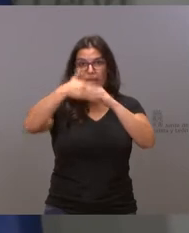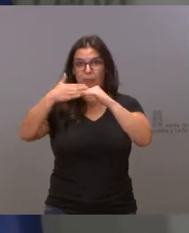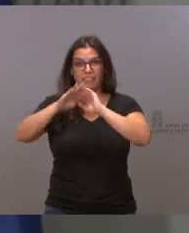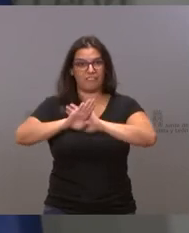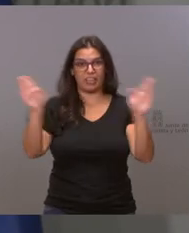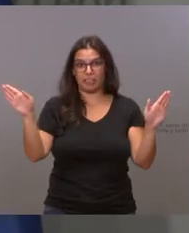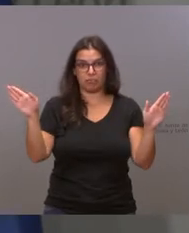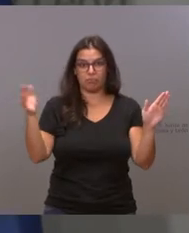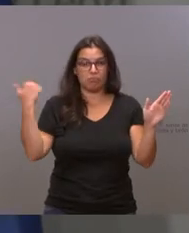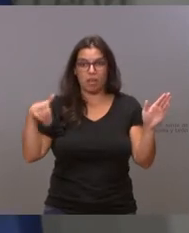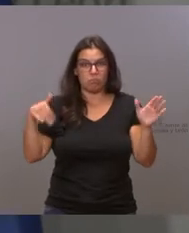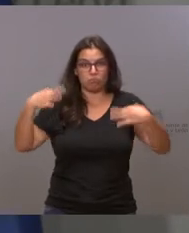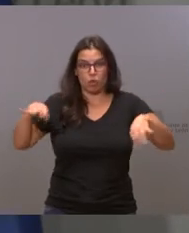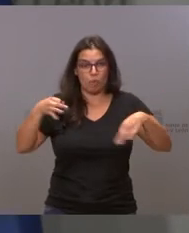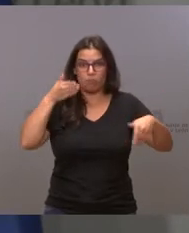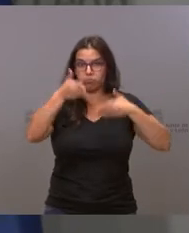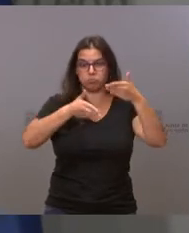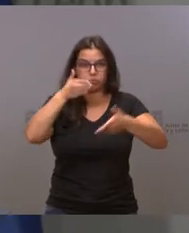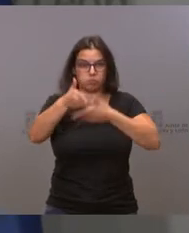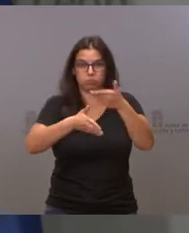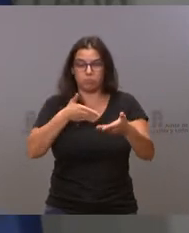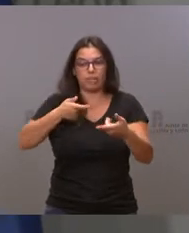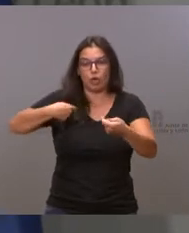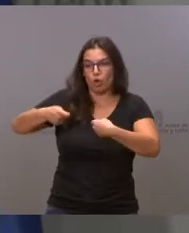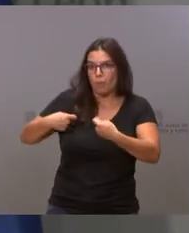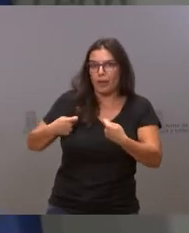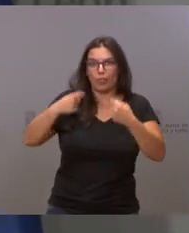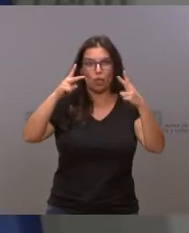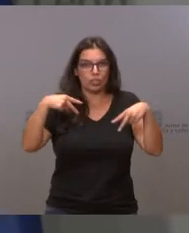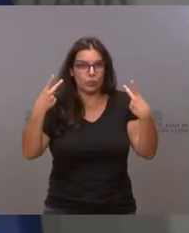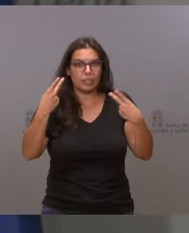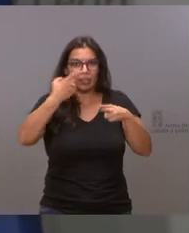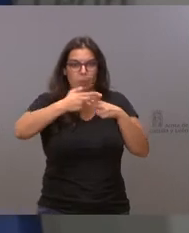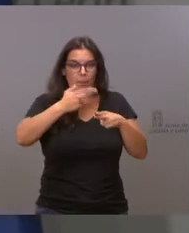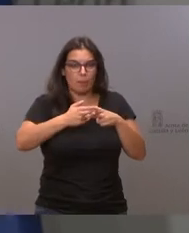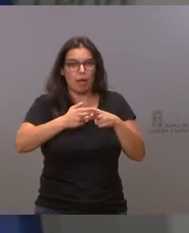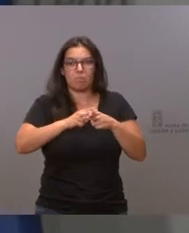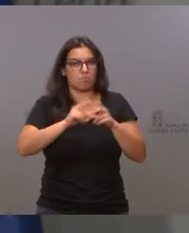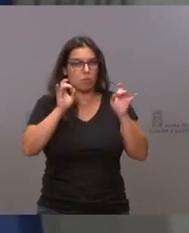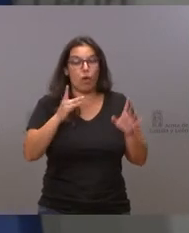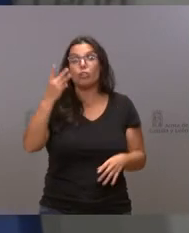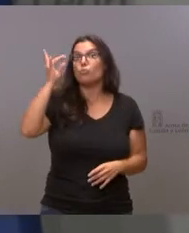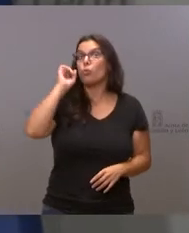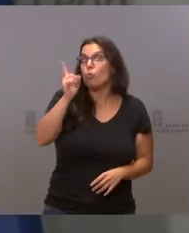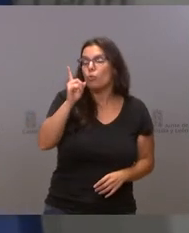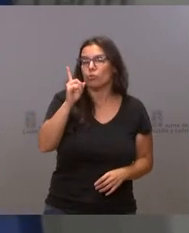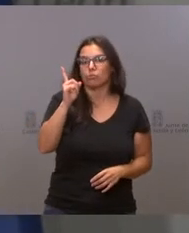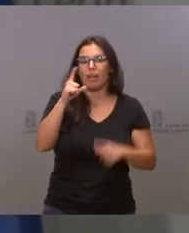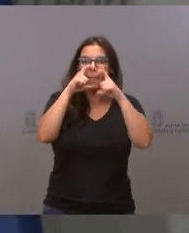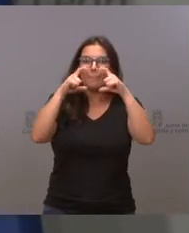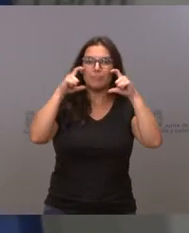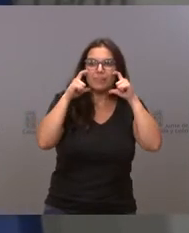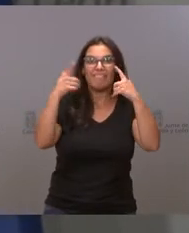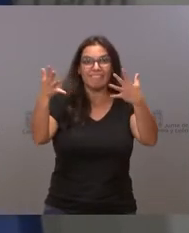vuelve a ser una actividad normal, tanto comercial como la hostelería, salvo para el uso de mascarillas, la ventilación y la